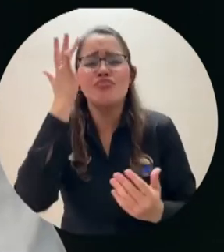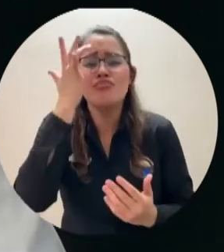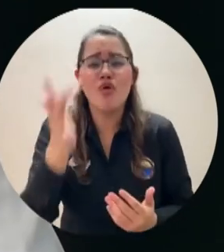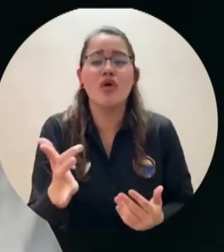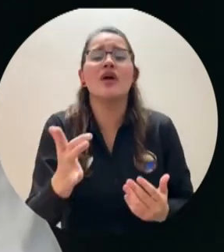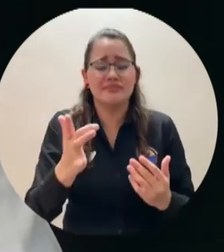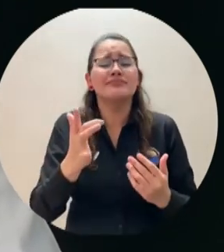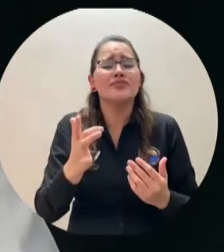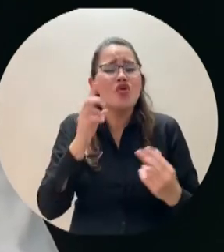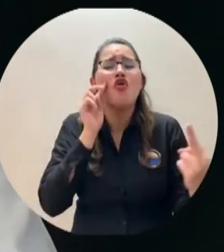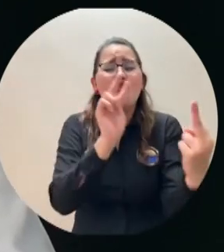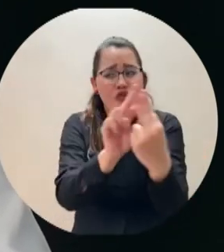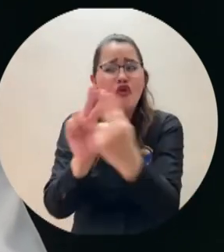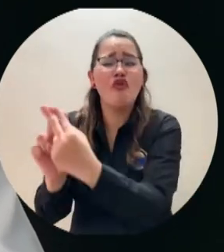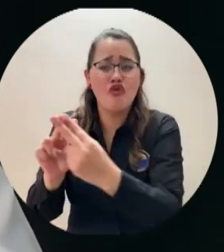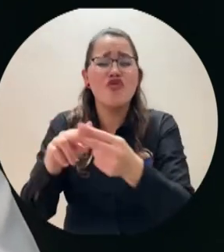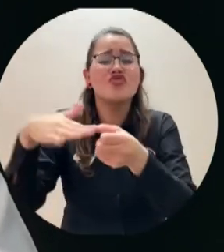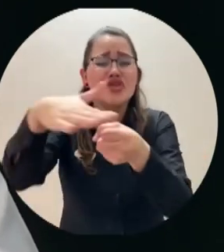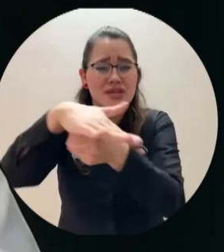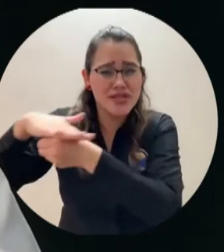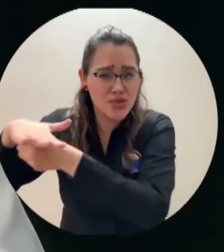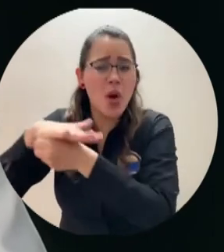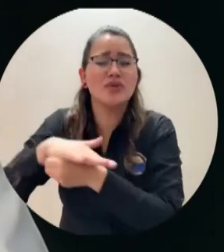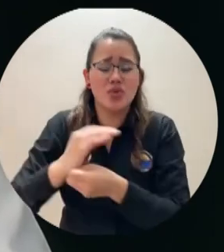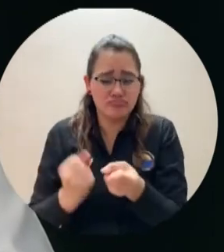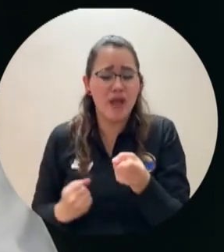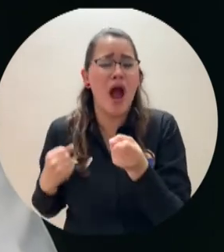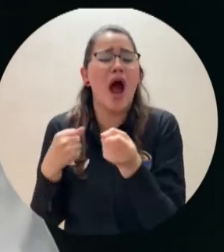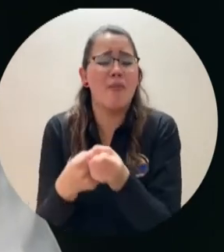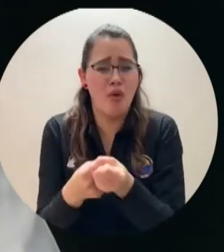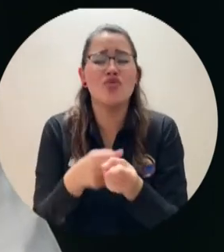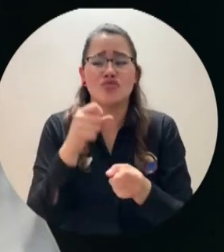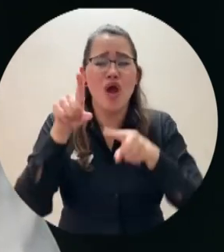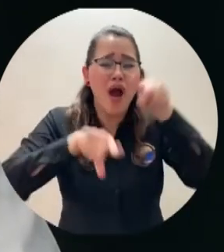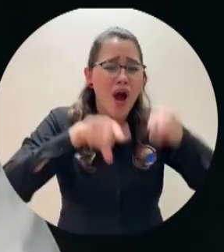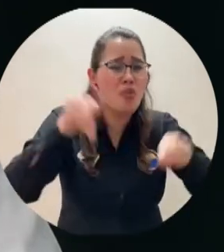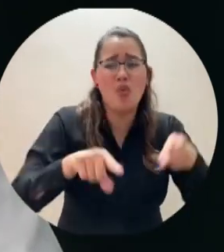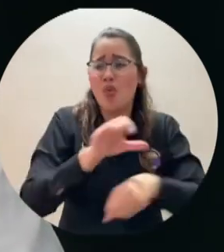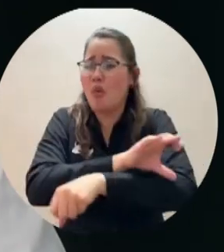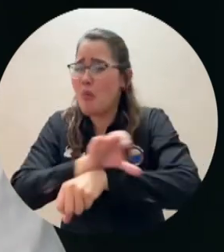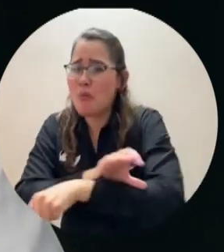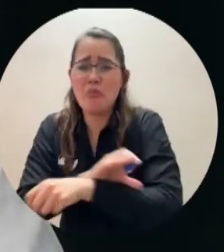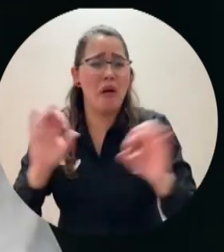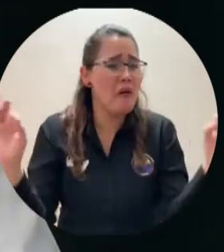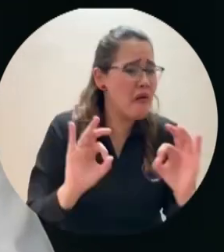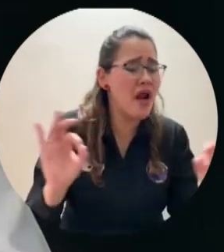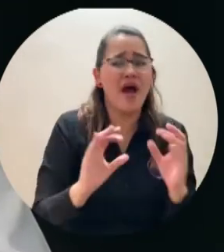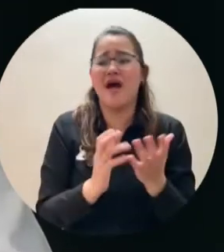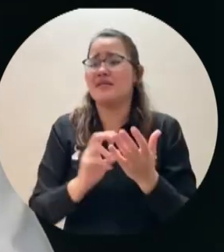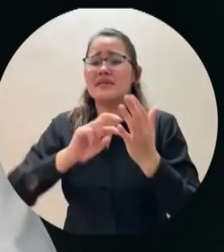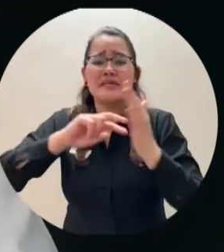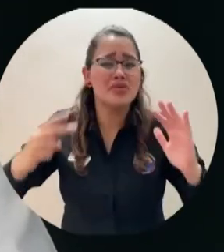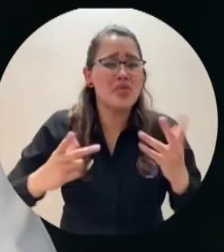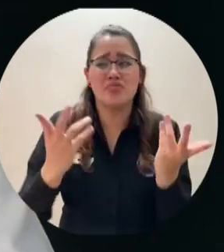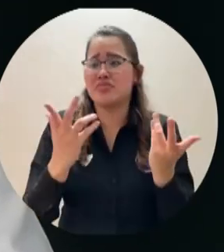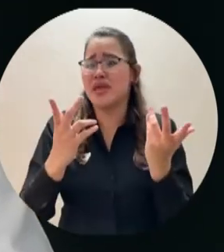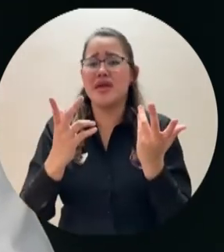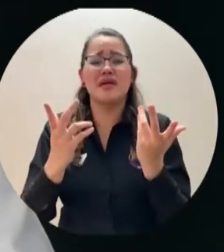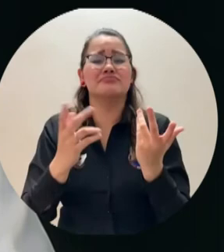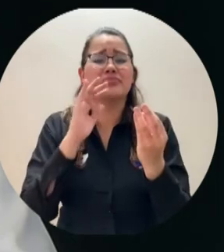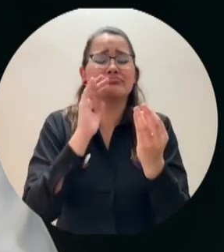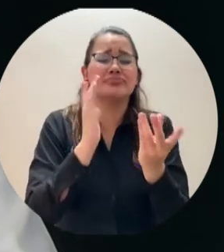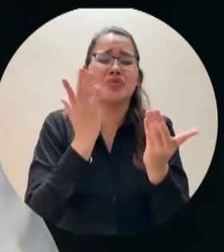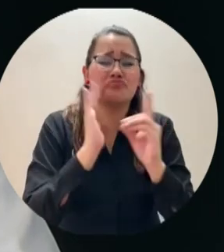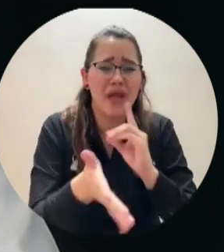brindar condiciones de conectividad a los que más lo necesitan. Asimismo, los alcaldes de los municipios con menos recursos del